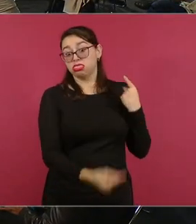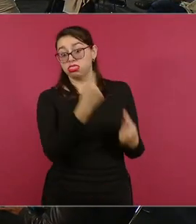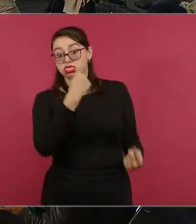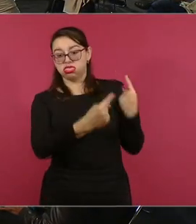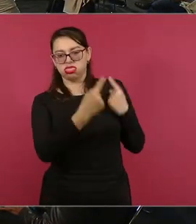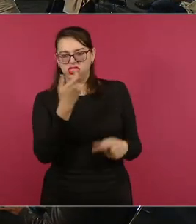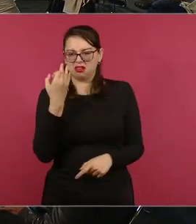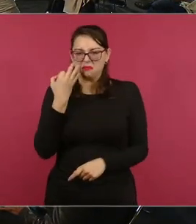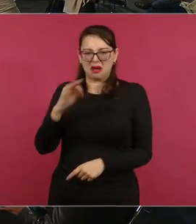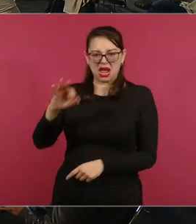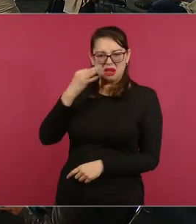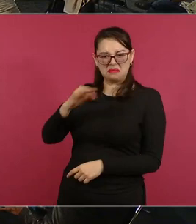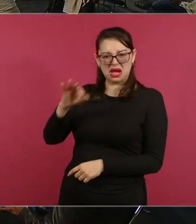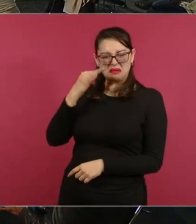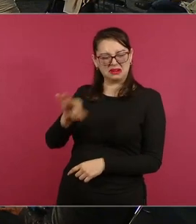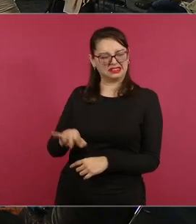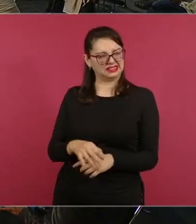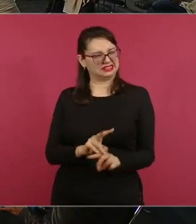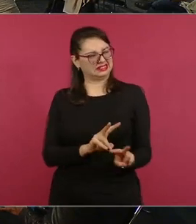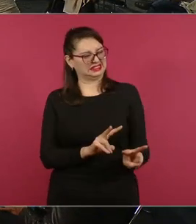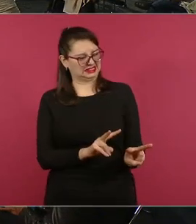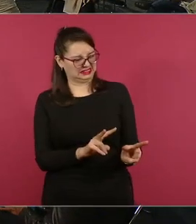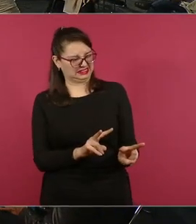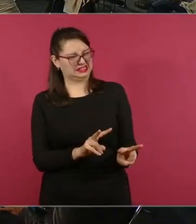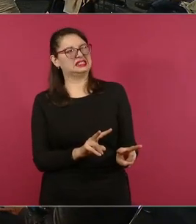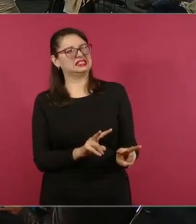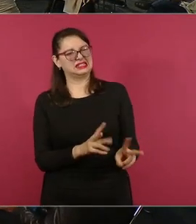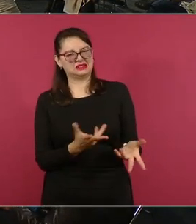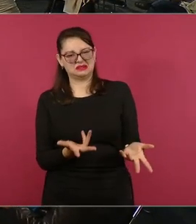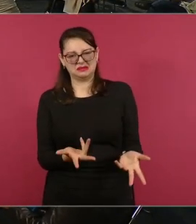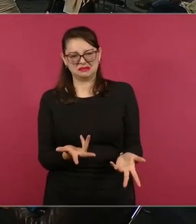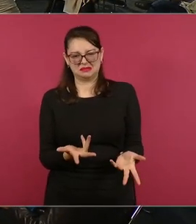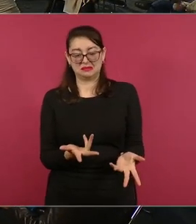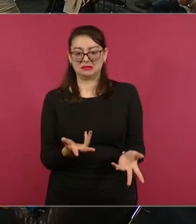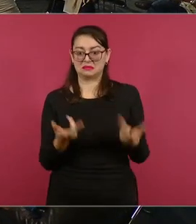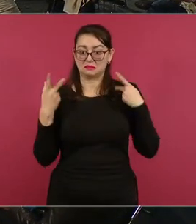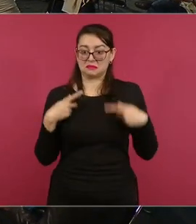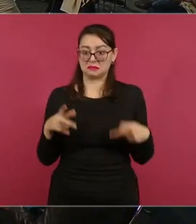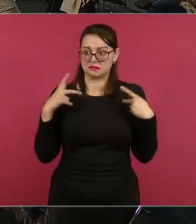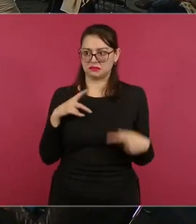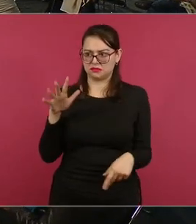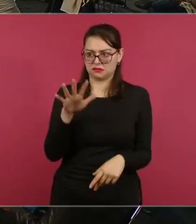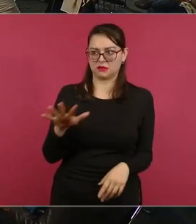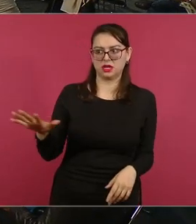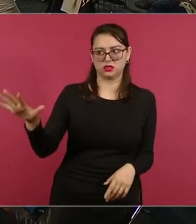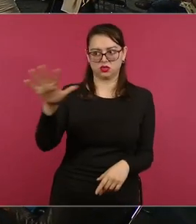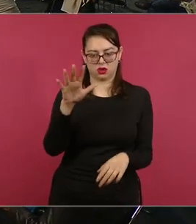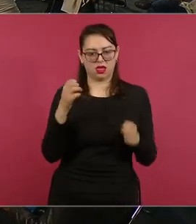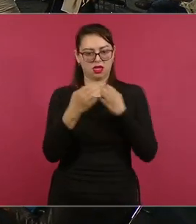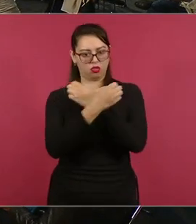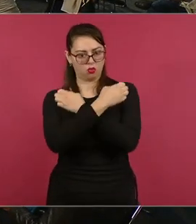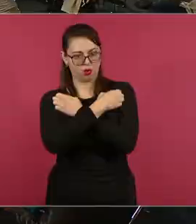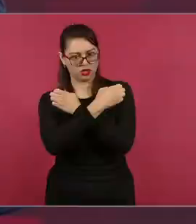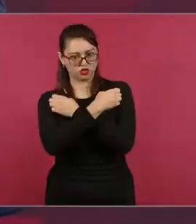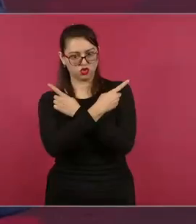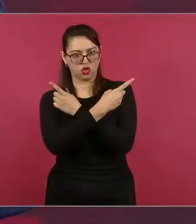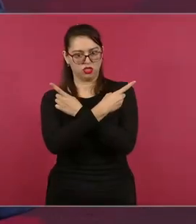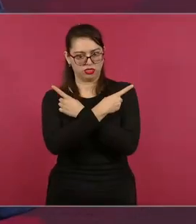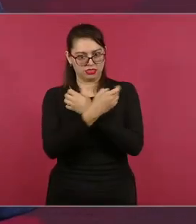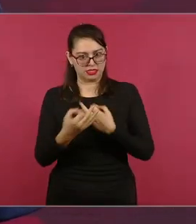Hasta la gente decente del